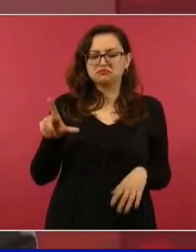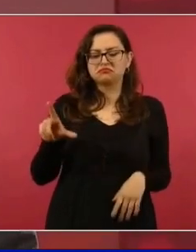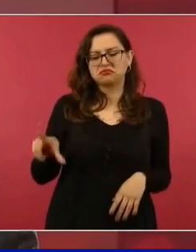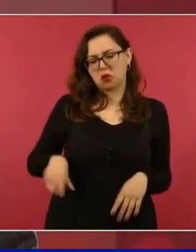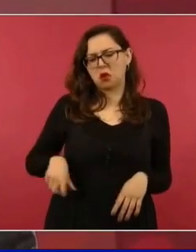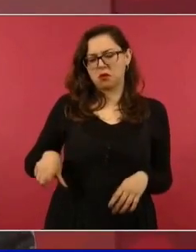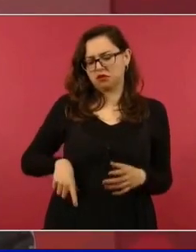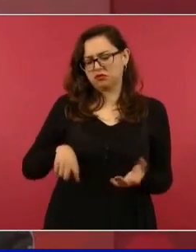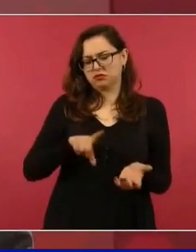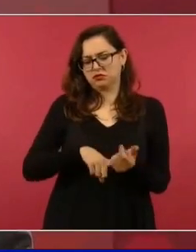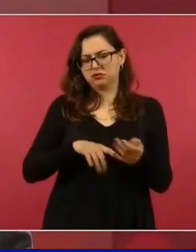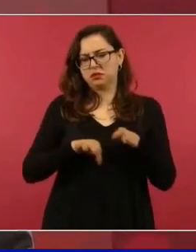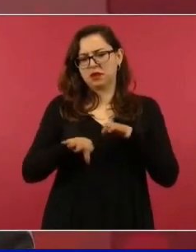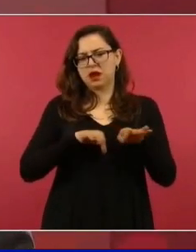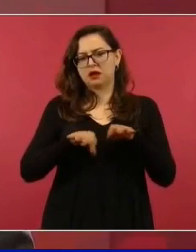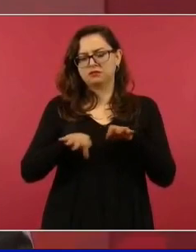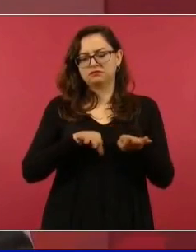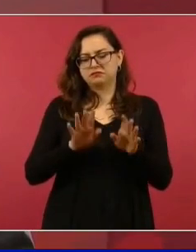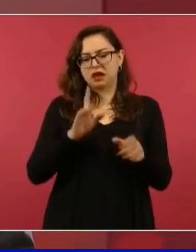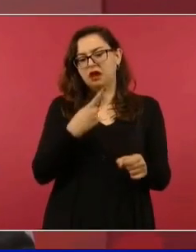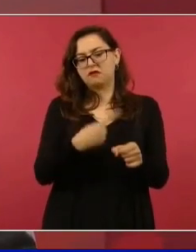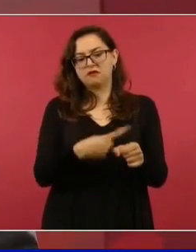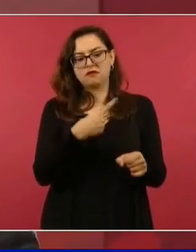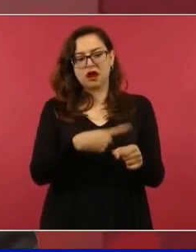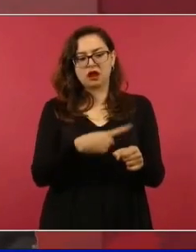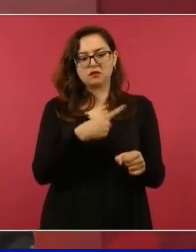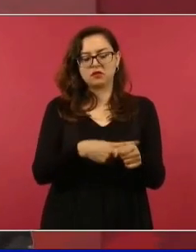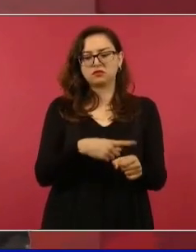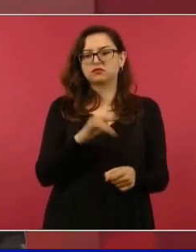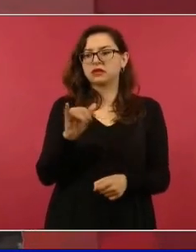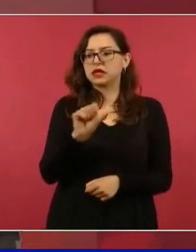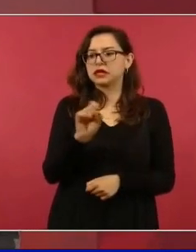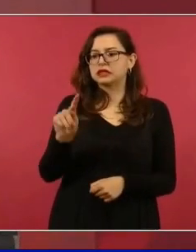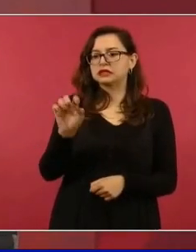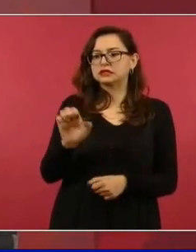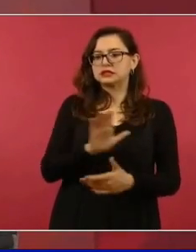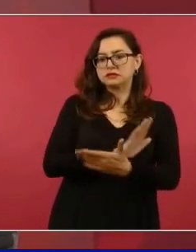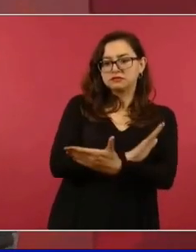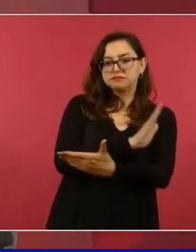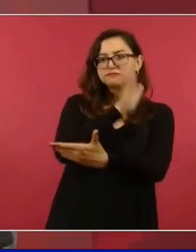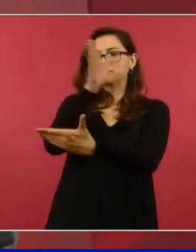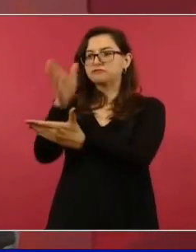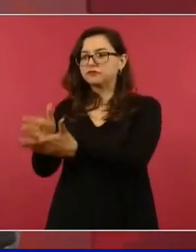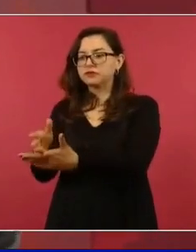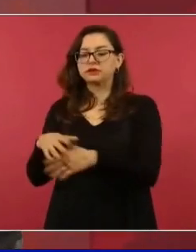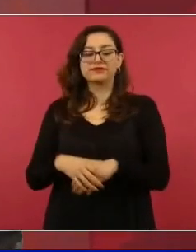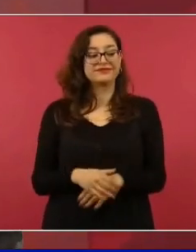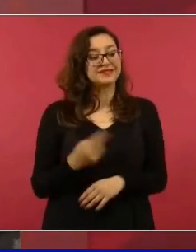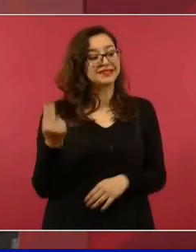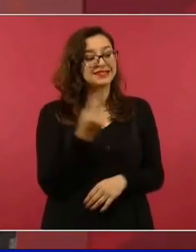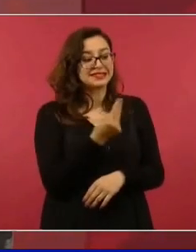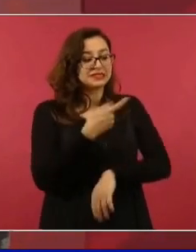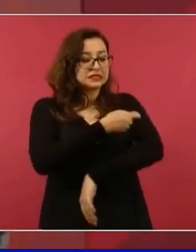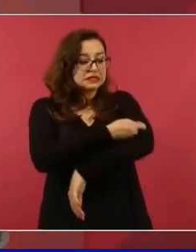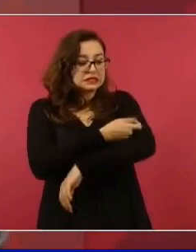ser atendido, tiene que ir a un laboratorio privado, porque está